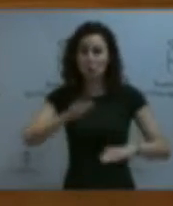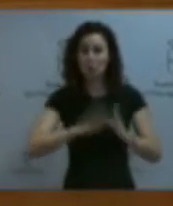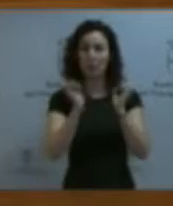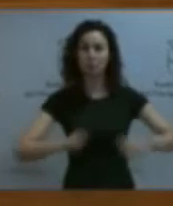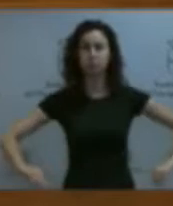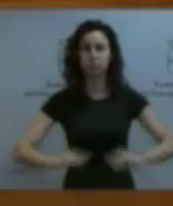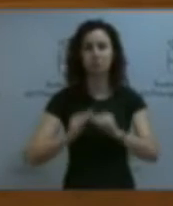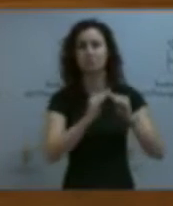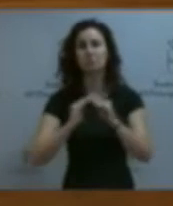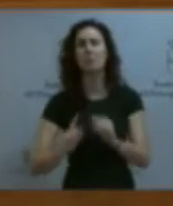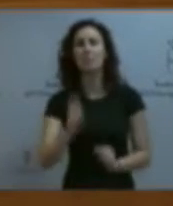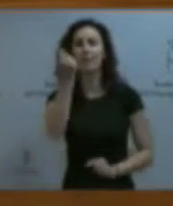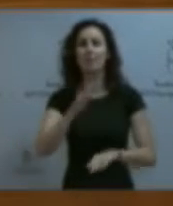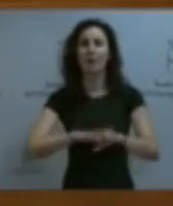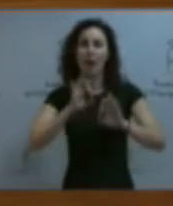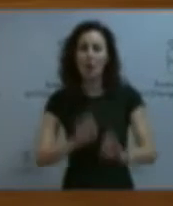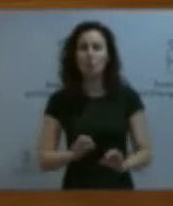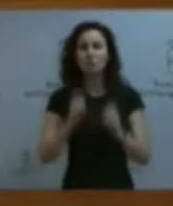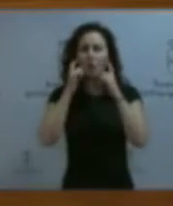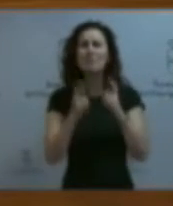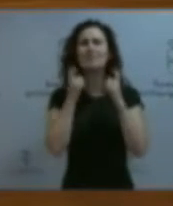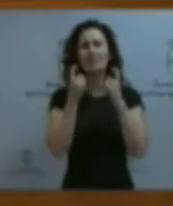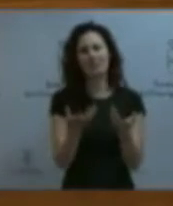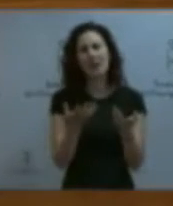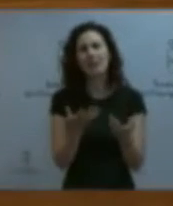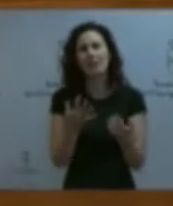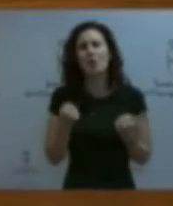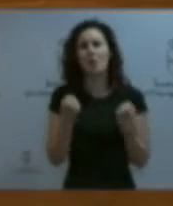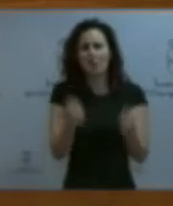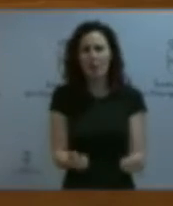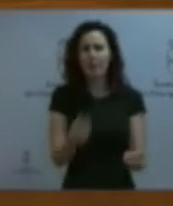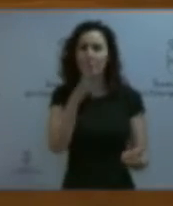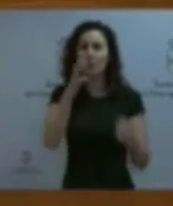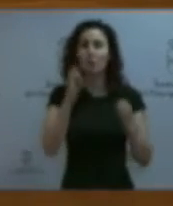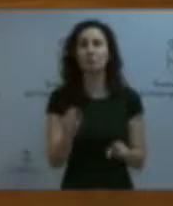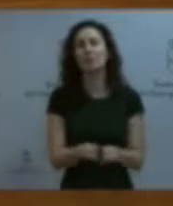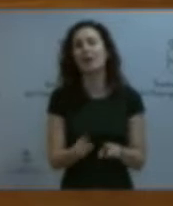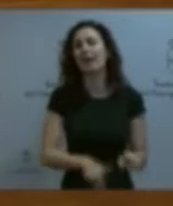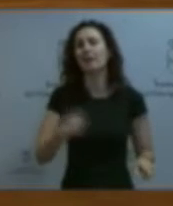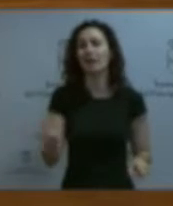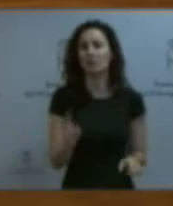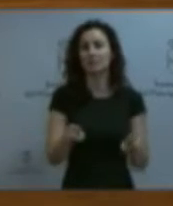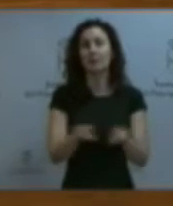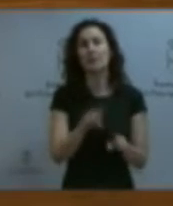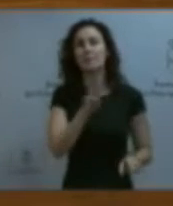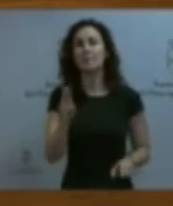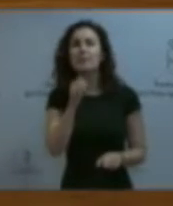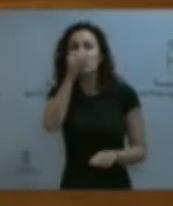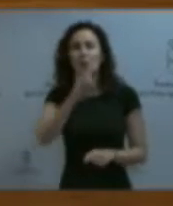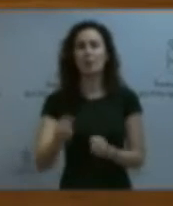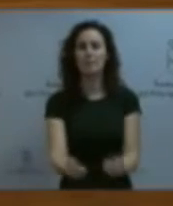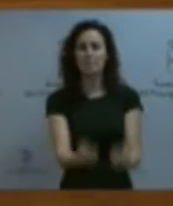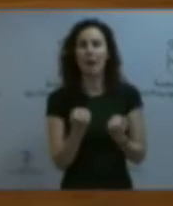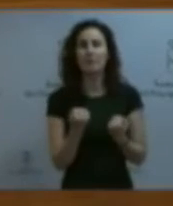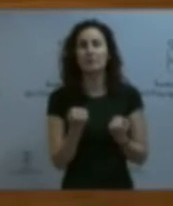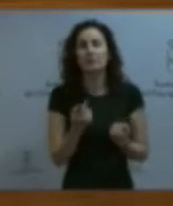para abordar algo de tanta trascendencia como esto. No es un pasapalabra simplemente. La repetición del rodillo PPSOE, la negativa